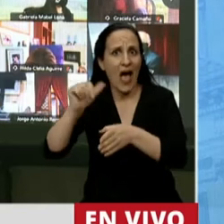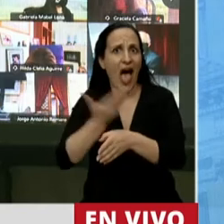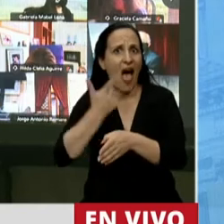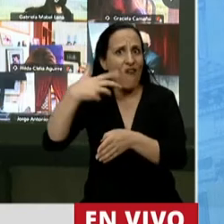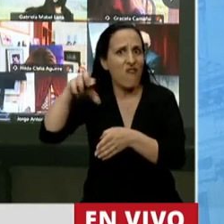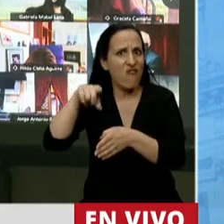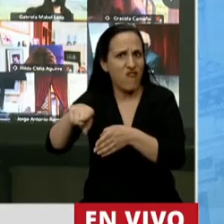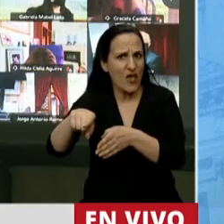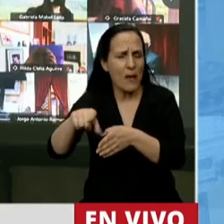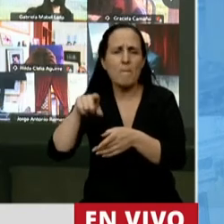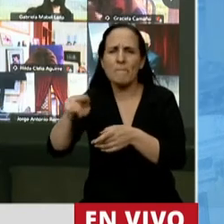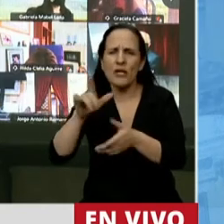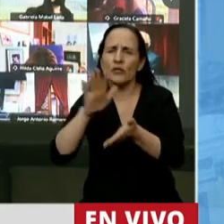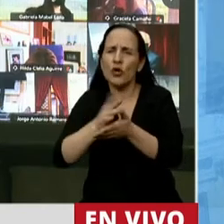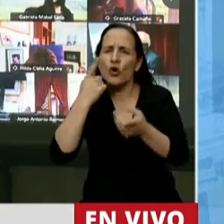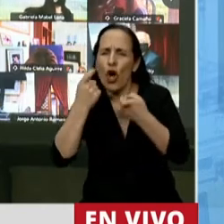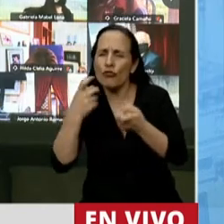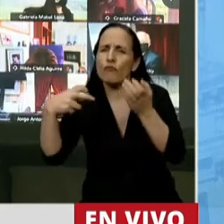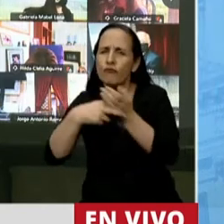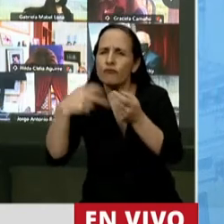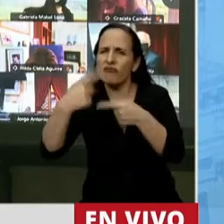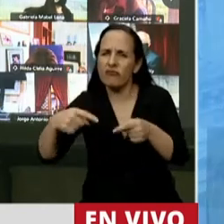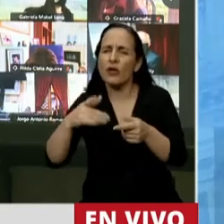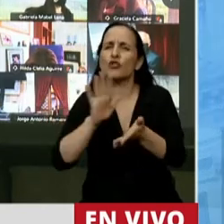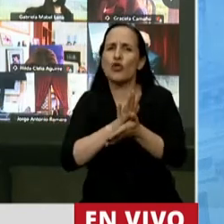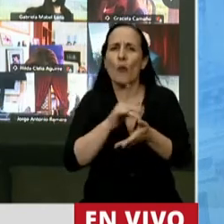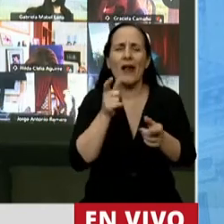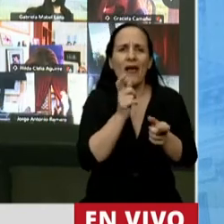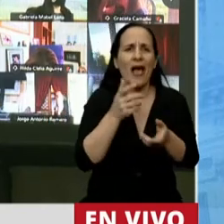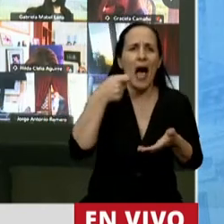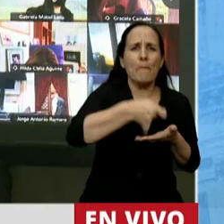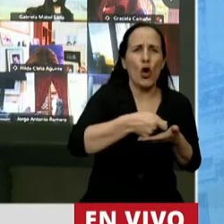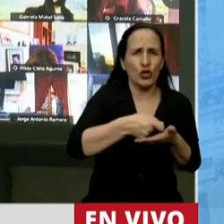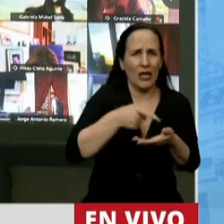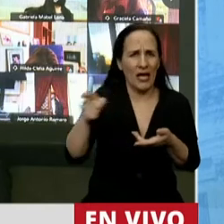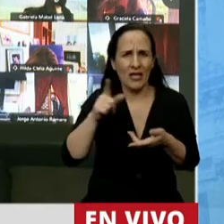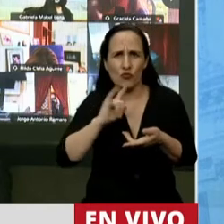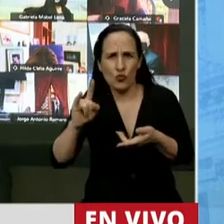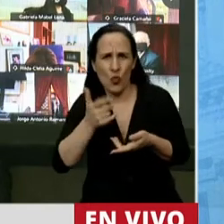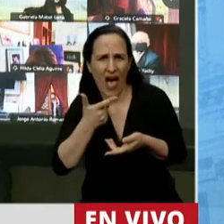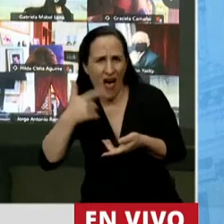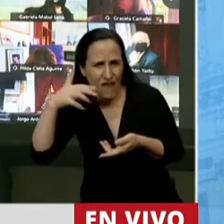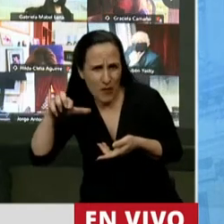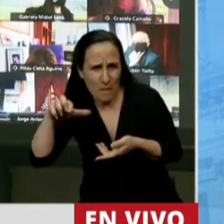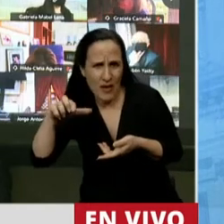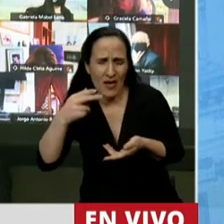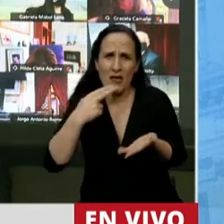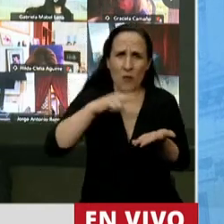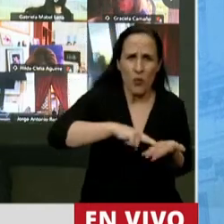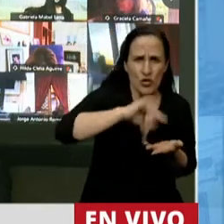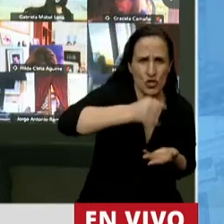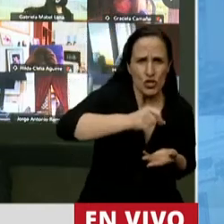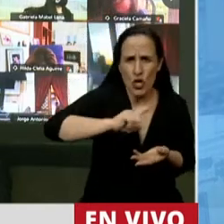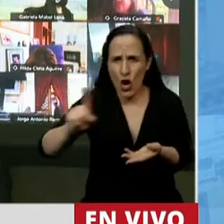aplicación, percepción y fiscalización de lo que llaman aporte. Entonces, ¿en qué quedamos? ¿Es un impuesto o no es un